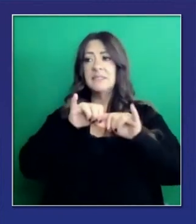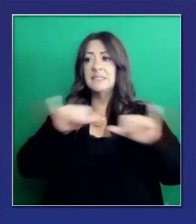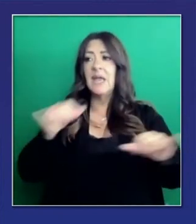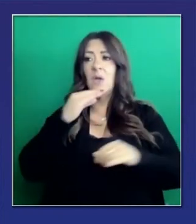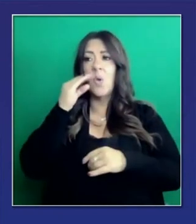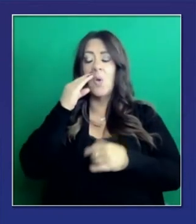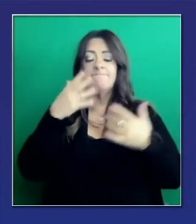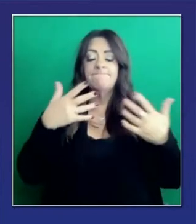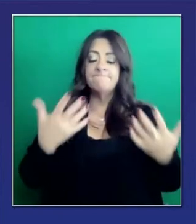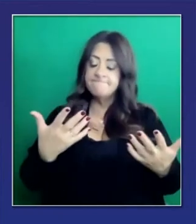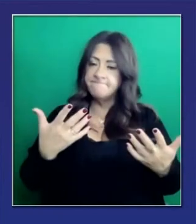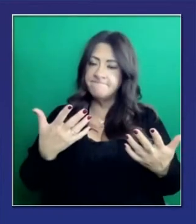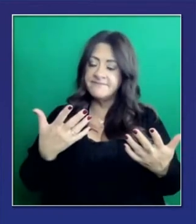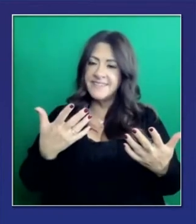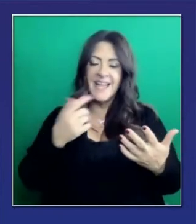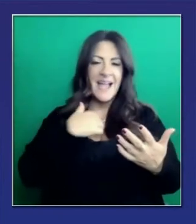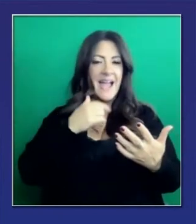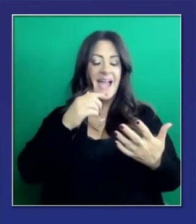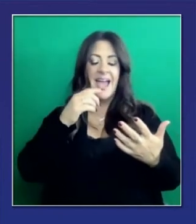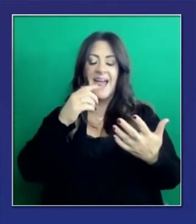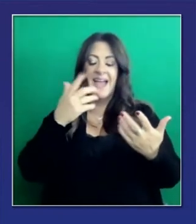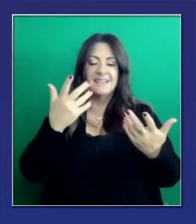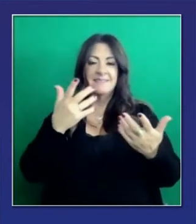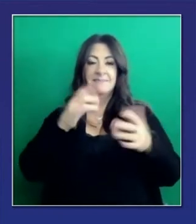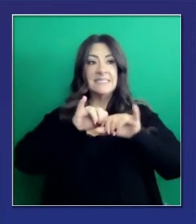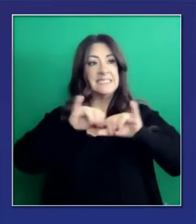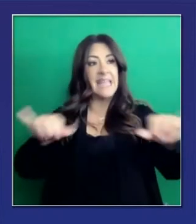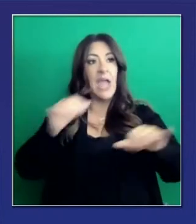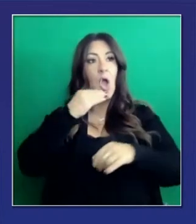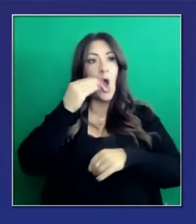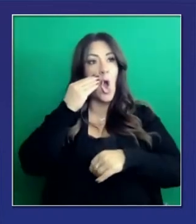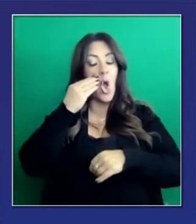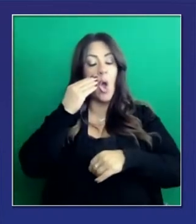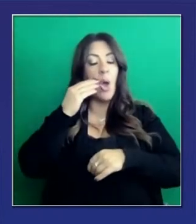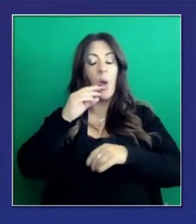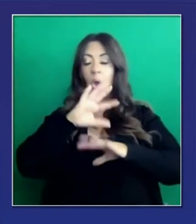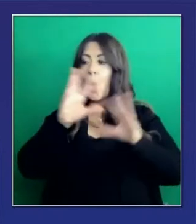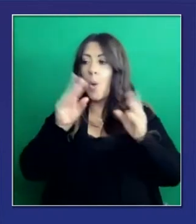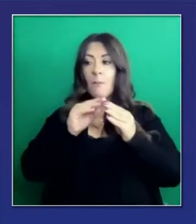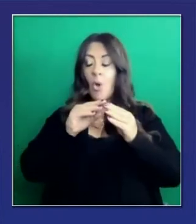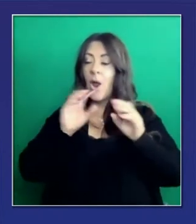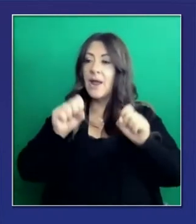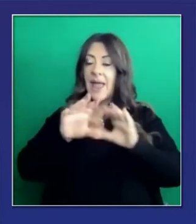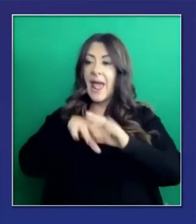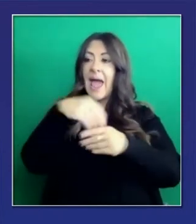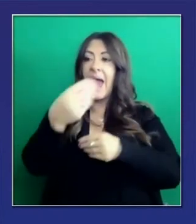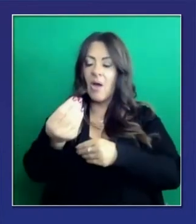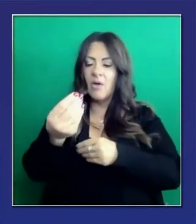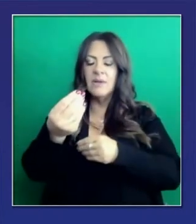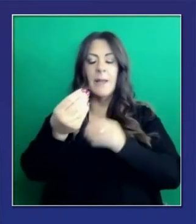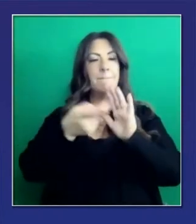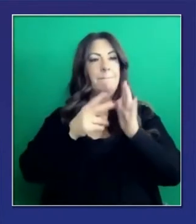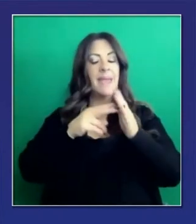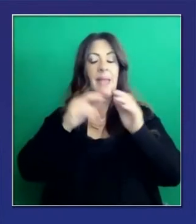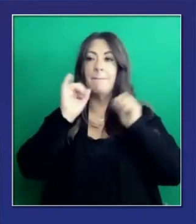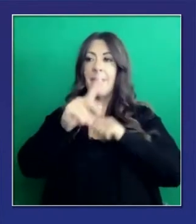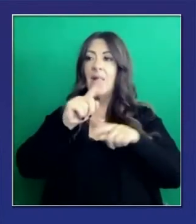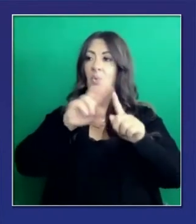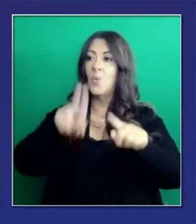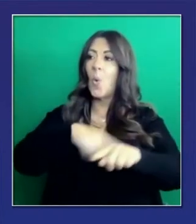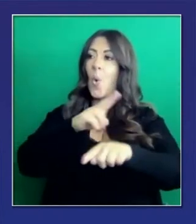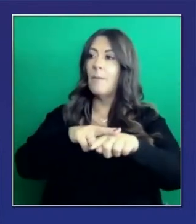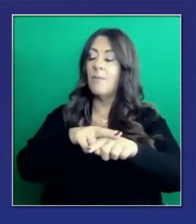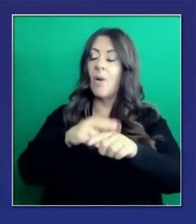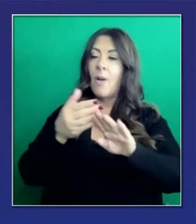casa, solamente es una oportunidad de recordarles que la orden de quedarse en casa o levantar la orden de quedarse en casa no es una cuestión de levantar